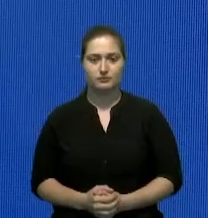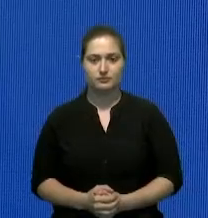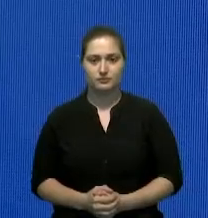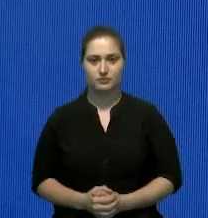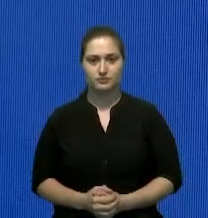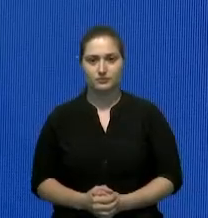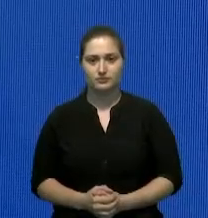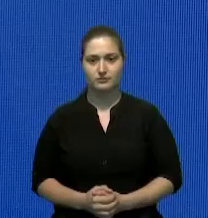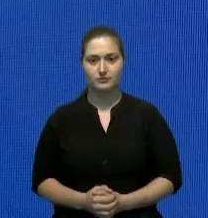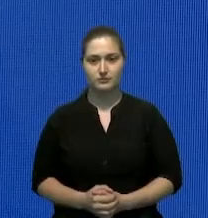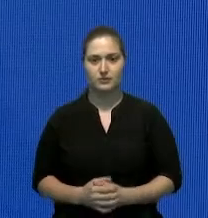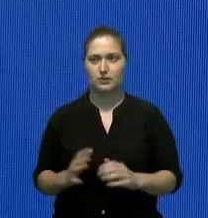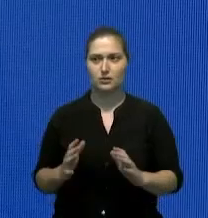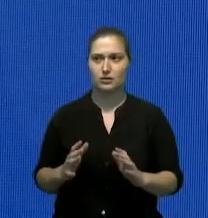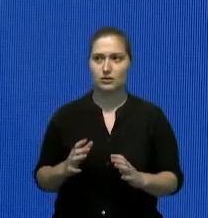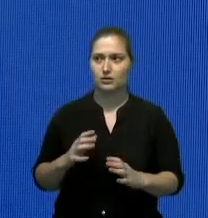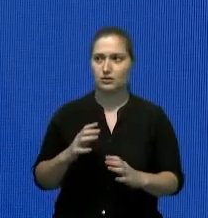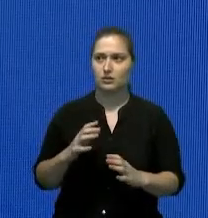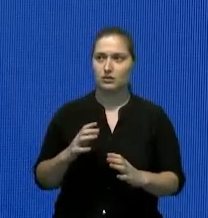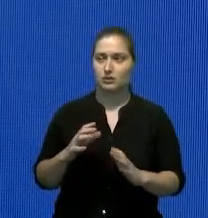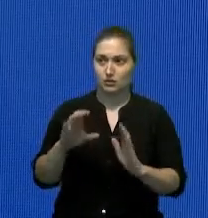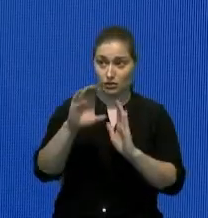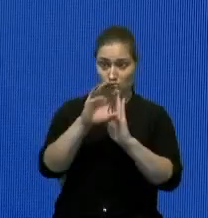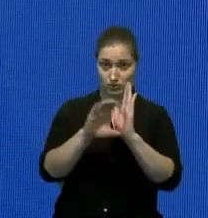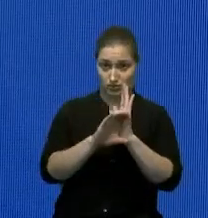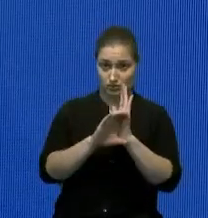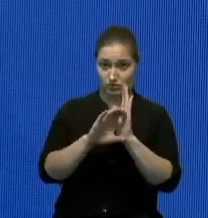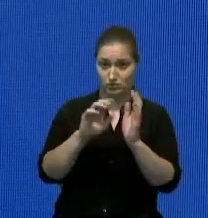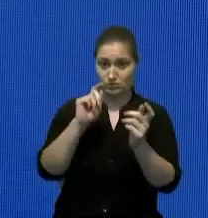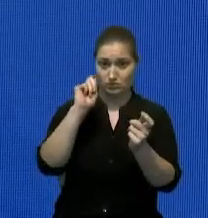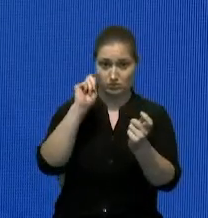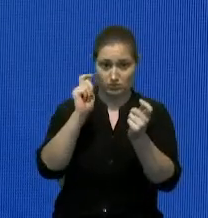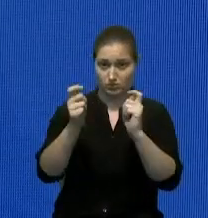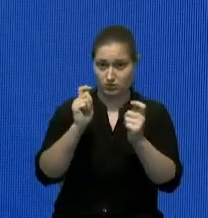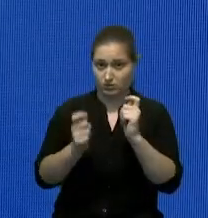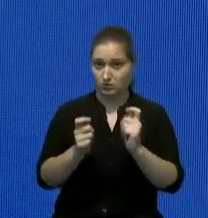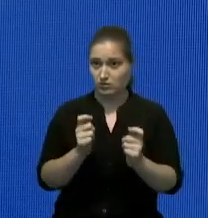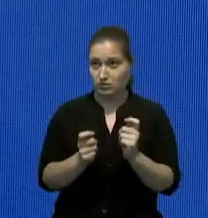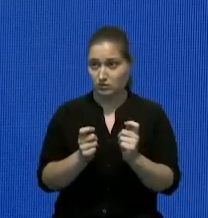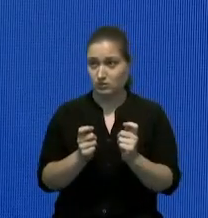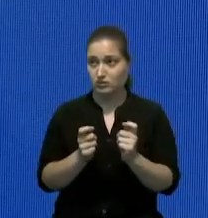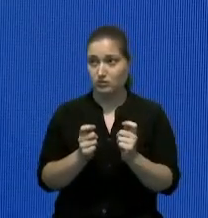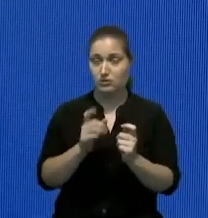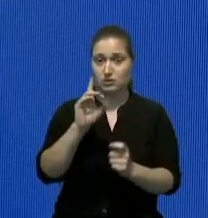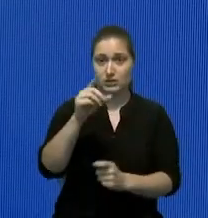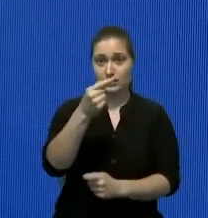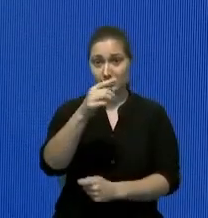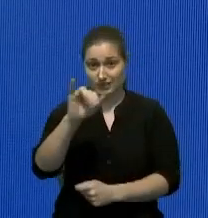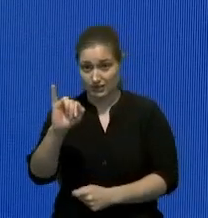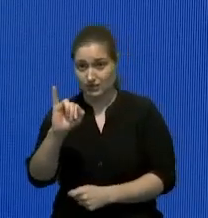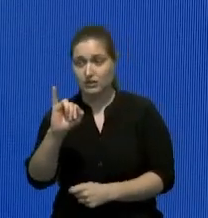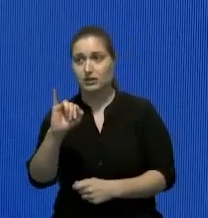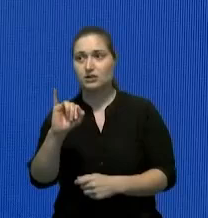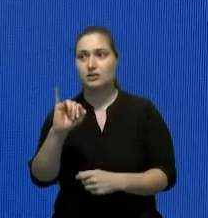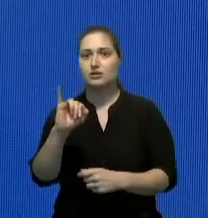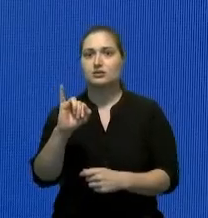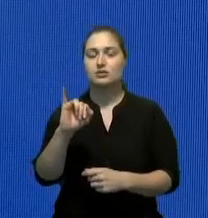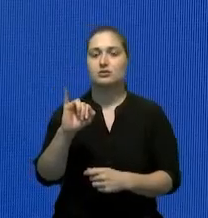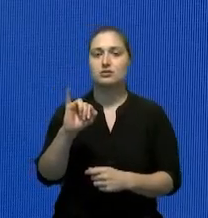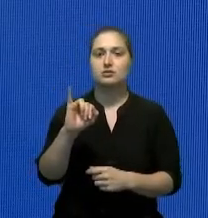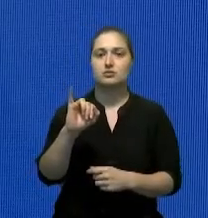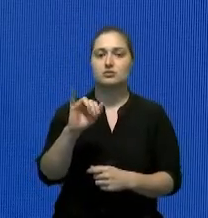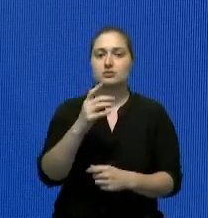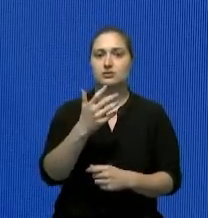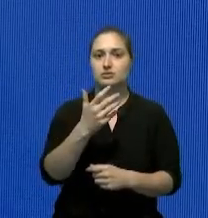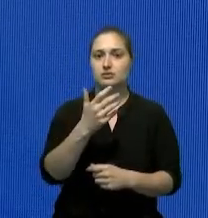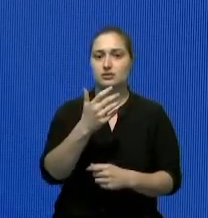yo no sé quién tiene esa reforma constitucional y no debería ser unificar la DGI y la y la y